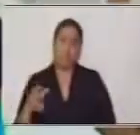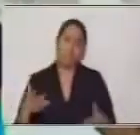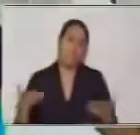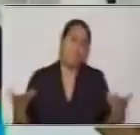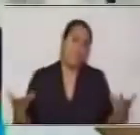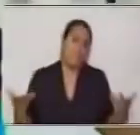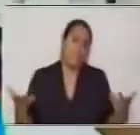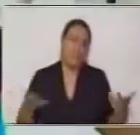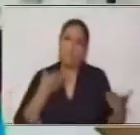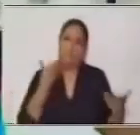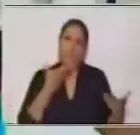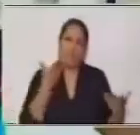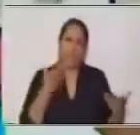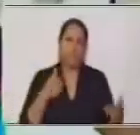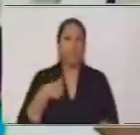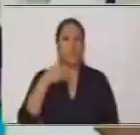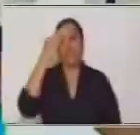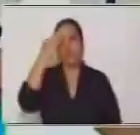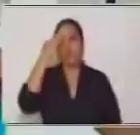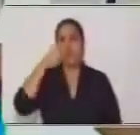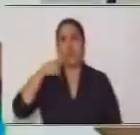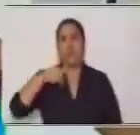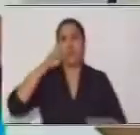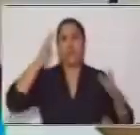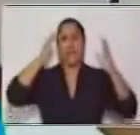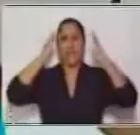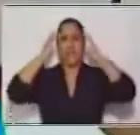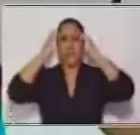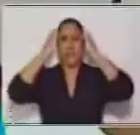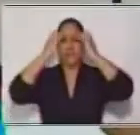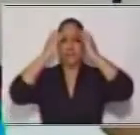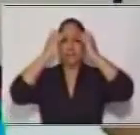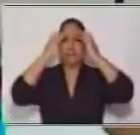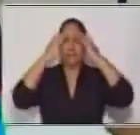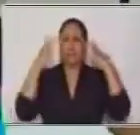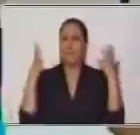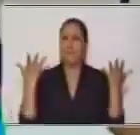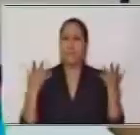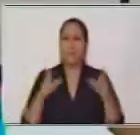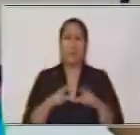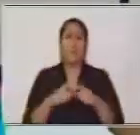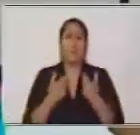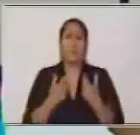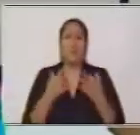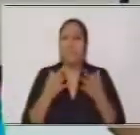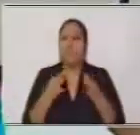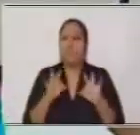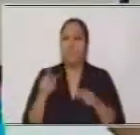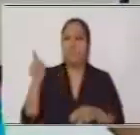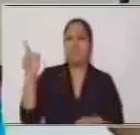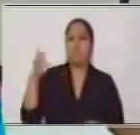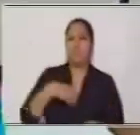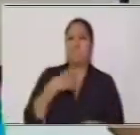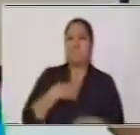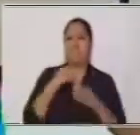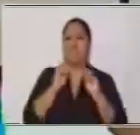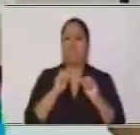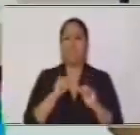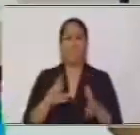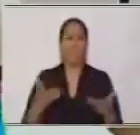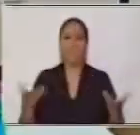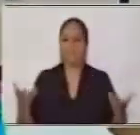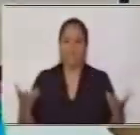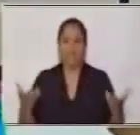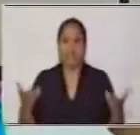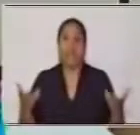Sencillo. Yo sé que ahorita esto está en la fase del misterio. Estamos tratando de ver qué querrá decir el profe con esto, ¿no? Y